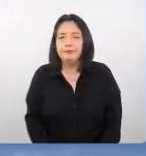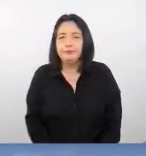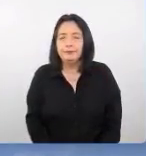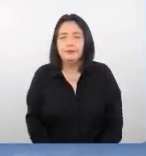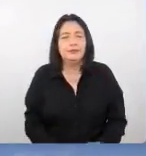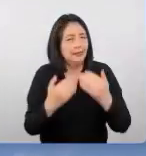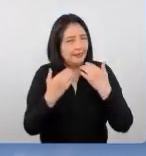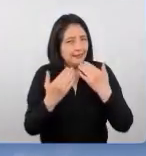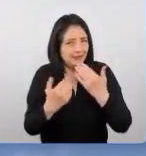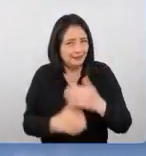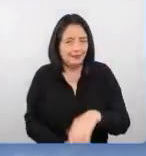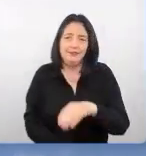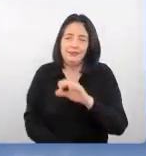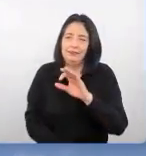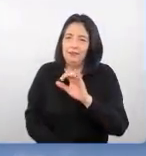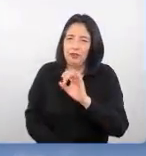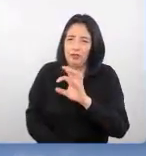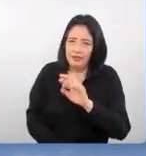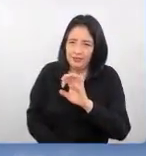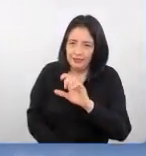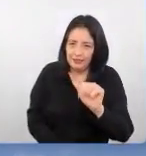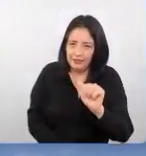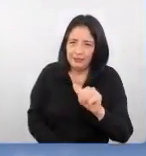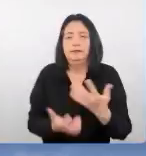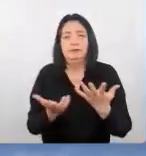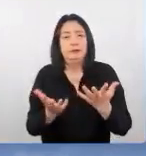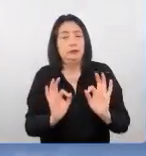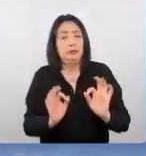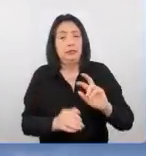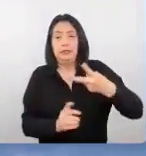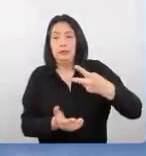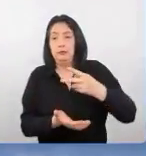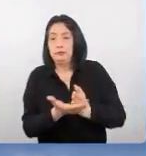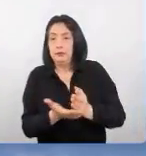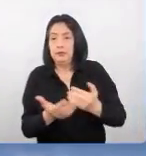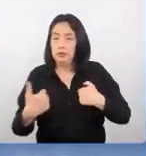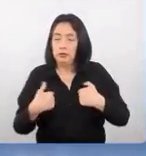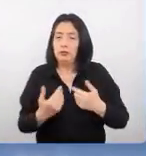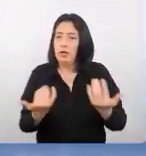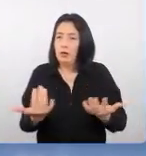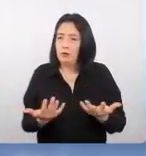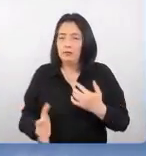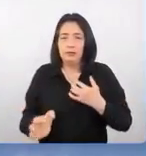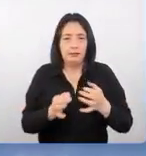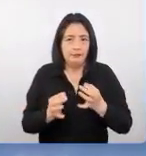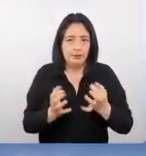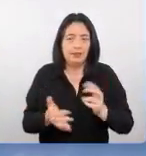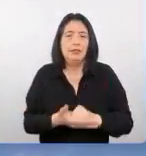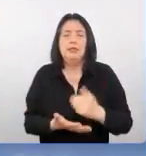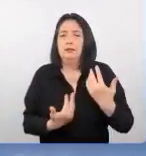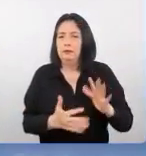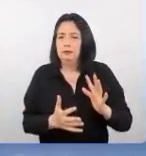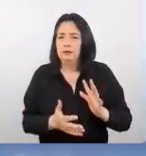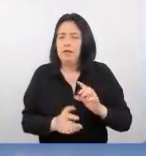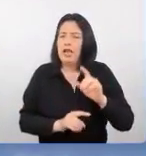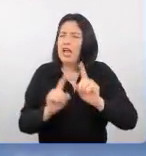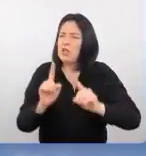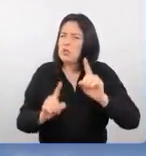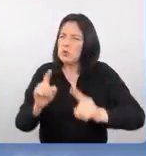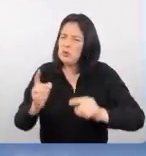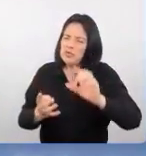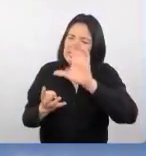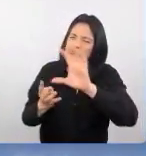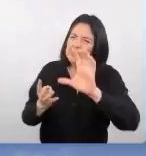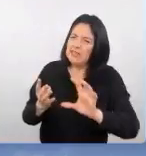gracias perfecto entonces en este segundo bloque les voy a acompañar ahora mencionándoles algunas características